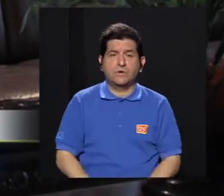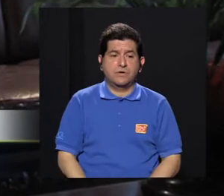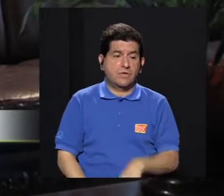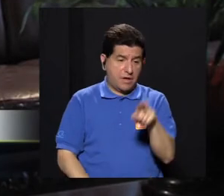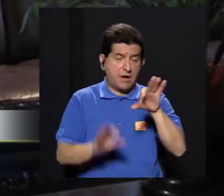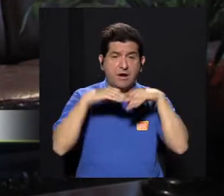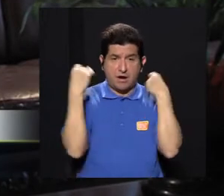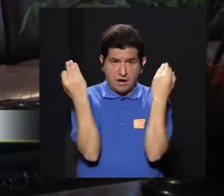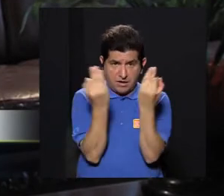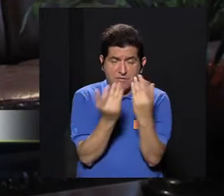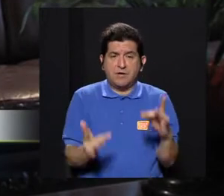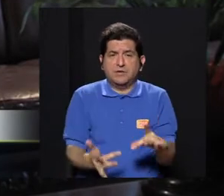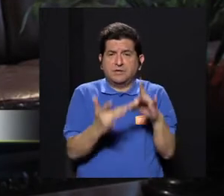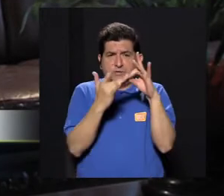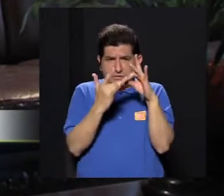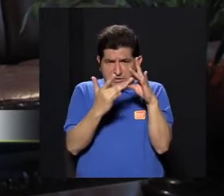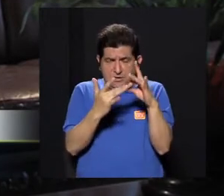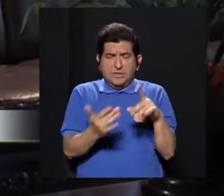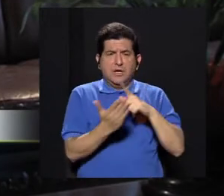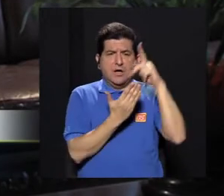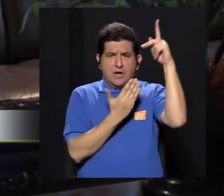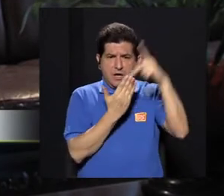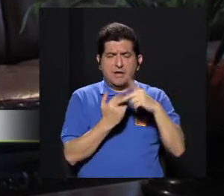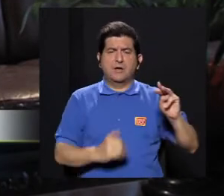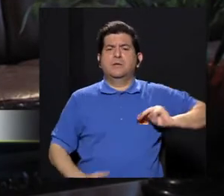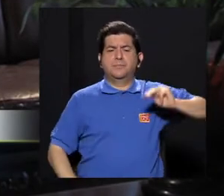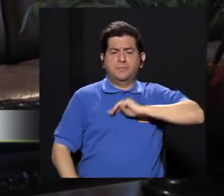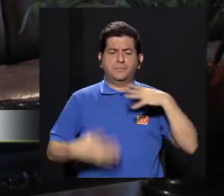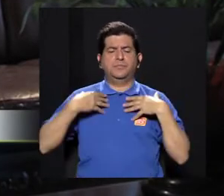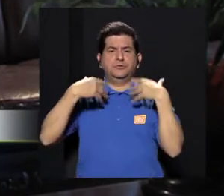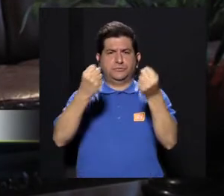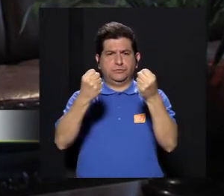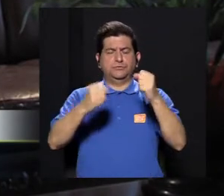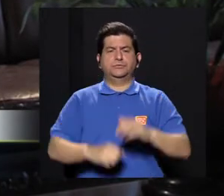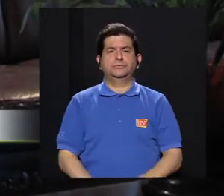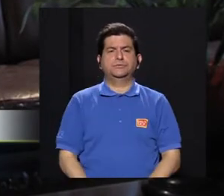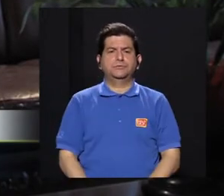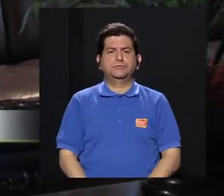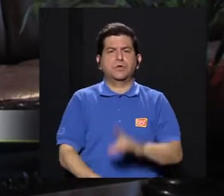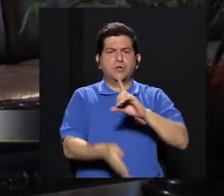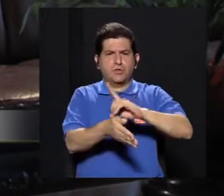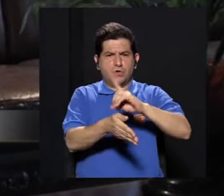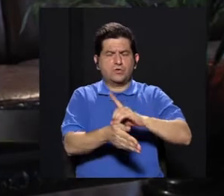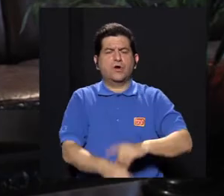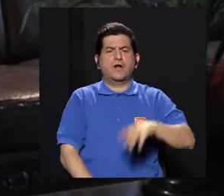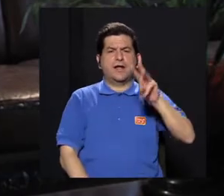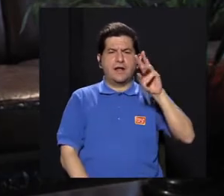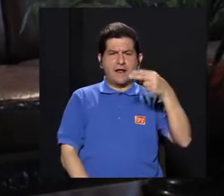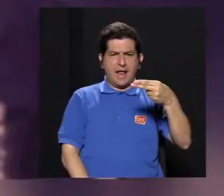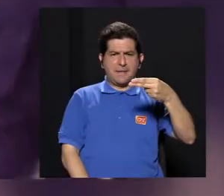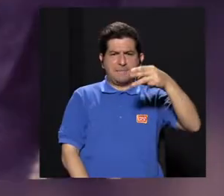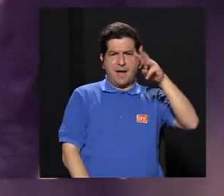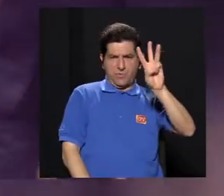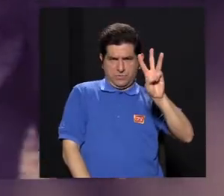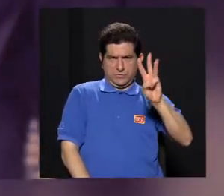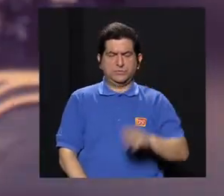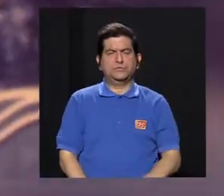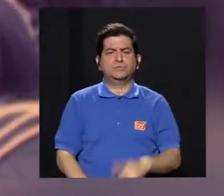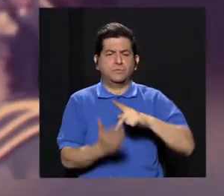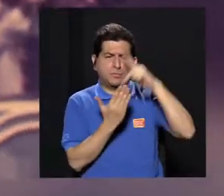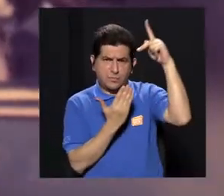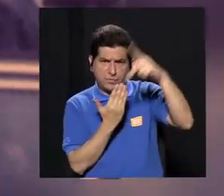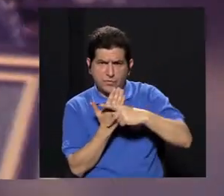económica a las familias y sobre todo a programas del Ministerio de Salud. El doctor Germán Weinstock